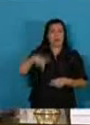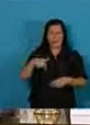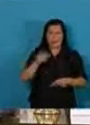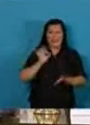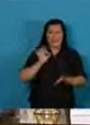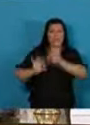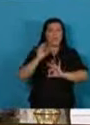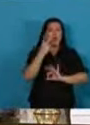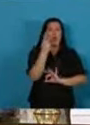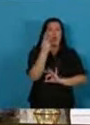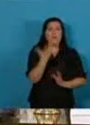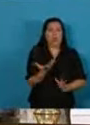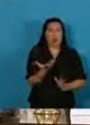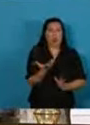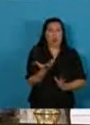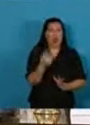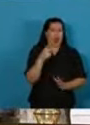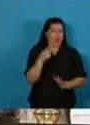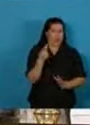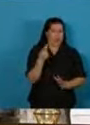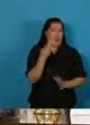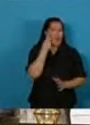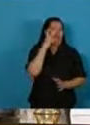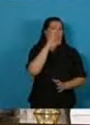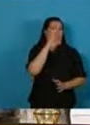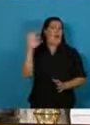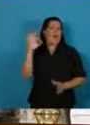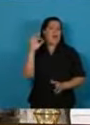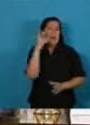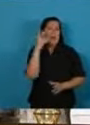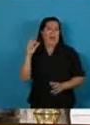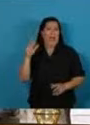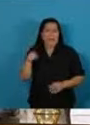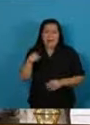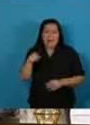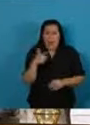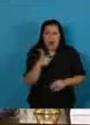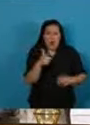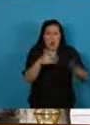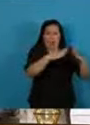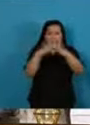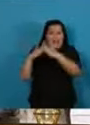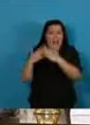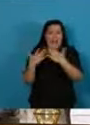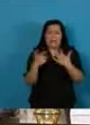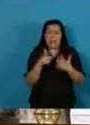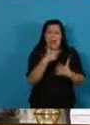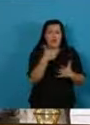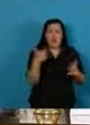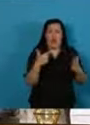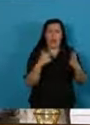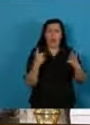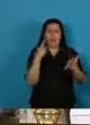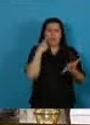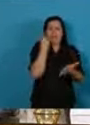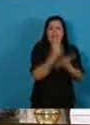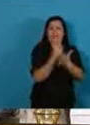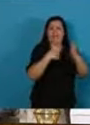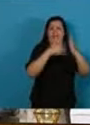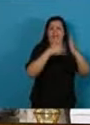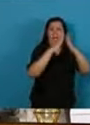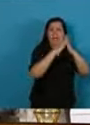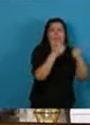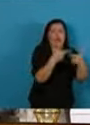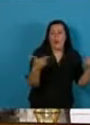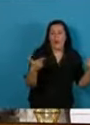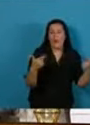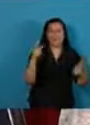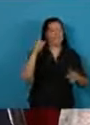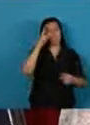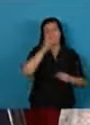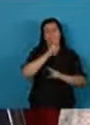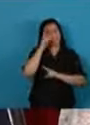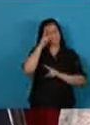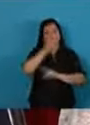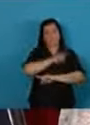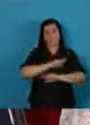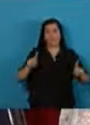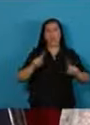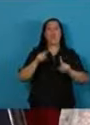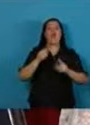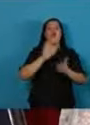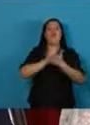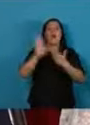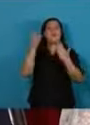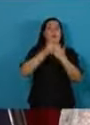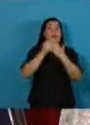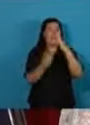XXI, millones de argentinos no tengan un techo bajo el cual guarecerse. El nuevo Ministerio del Hábitat y la